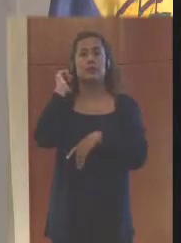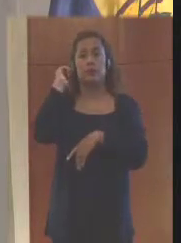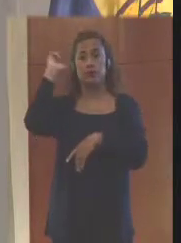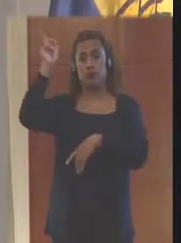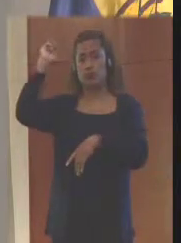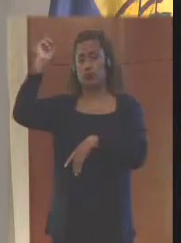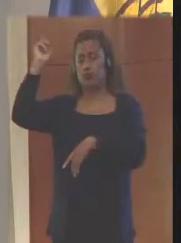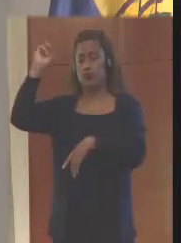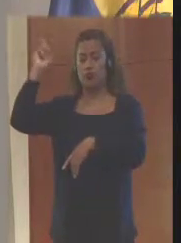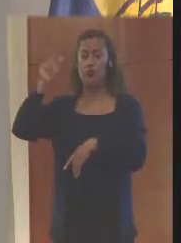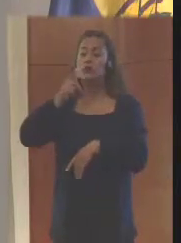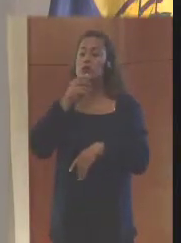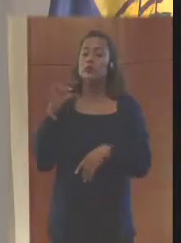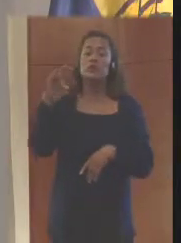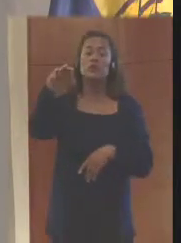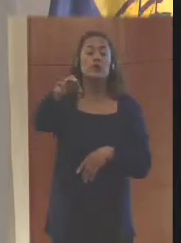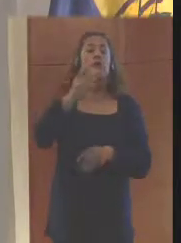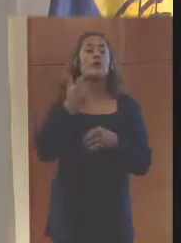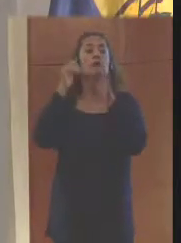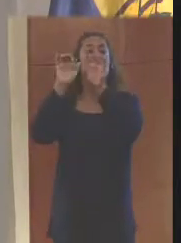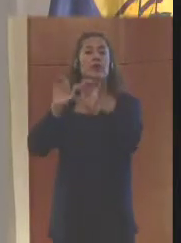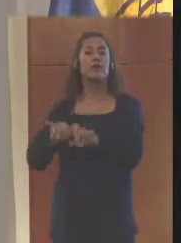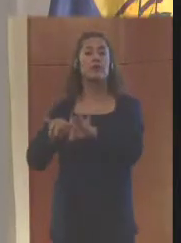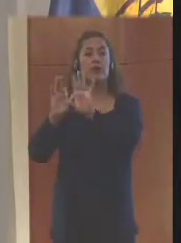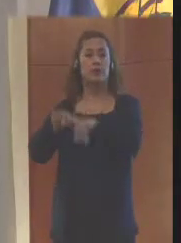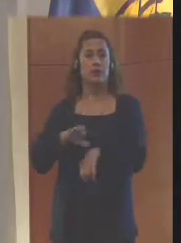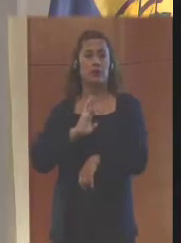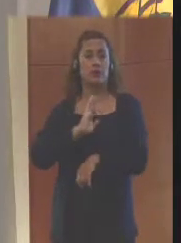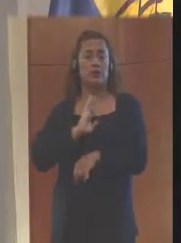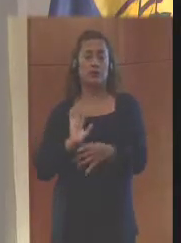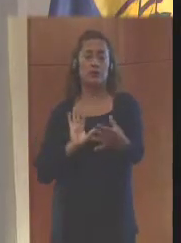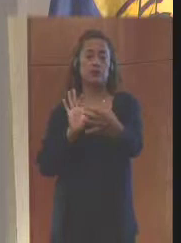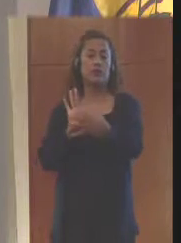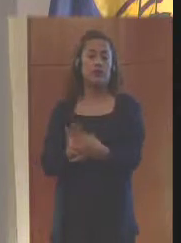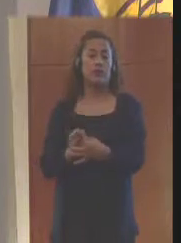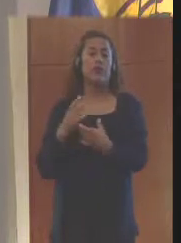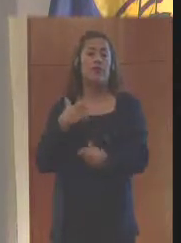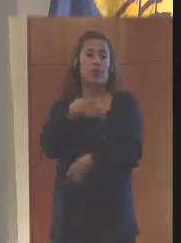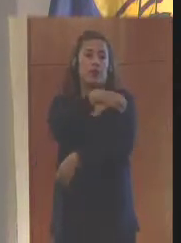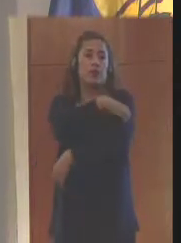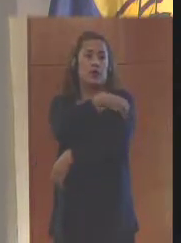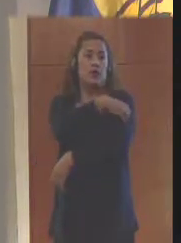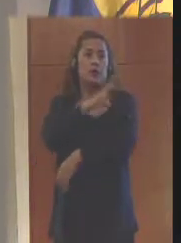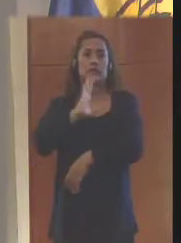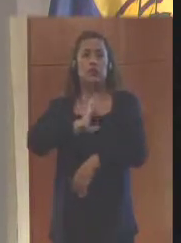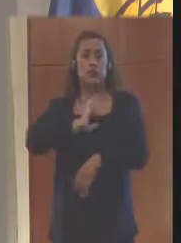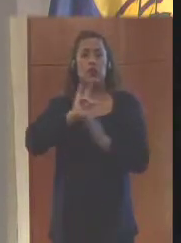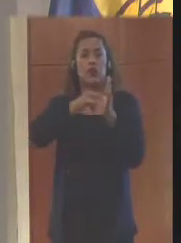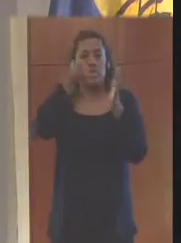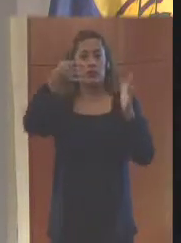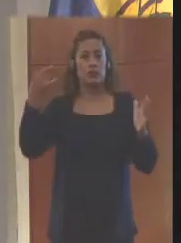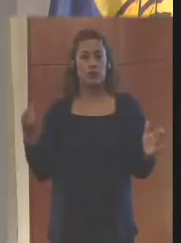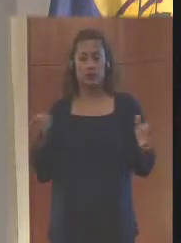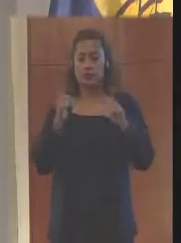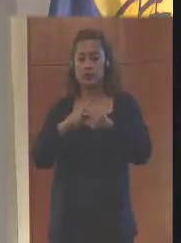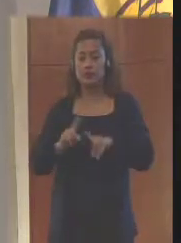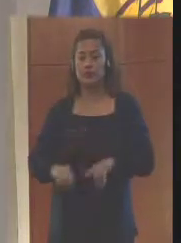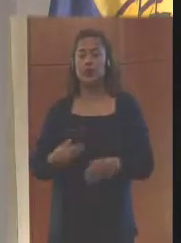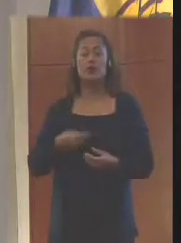la... ejerciendo la Secretaría Técnica de la Comisión de Riesgo Tecnológico, teniendo